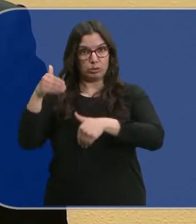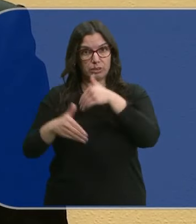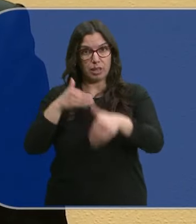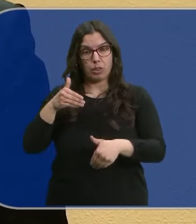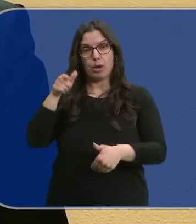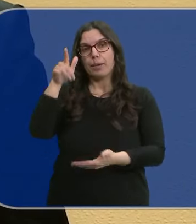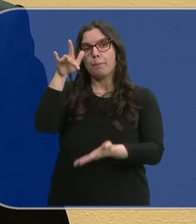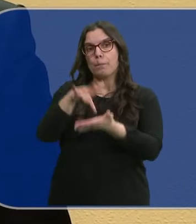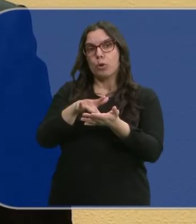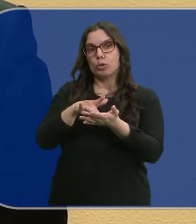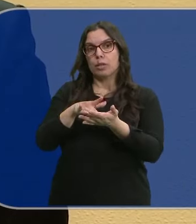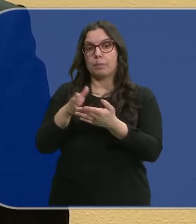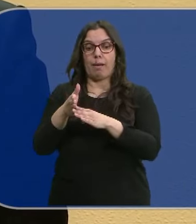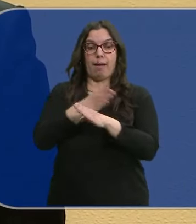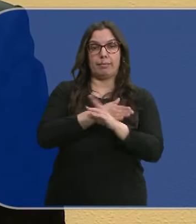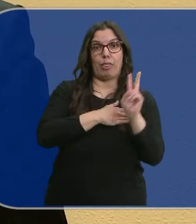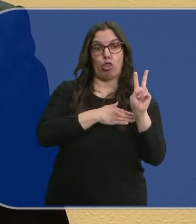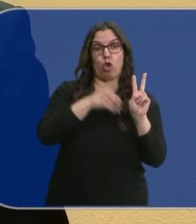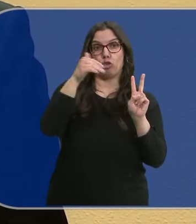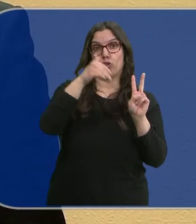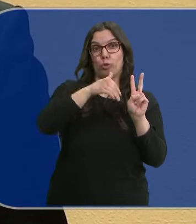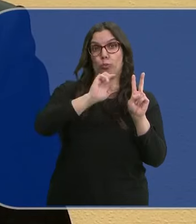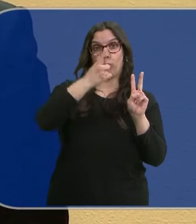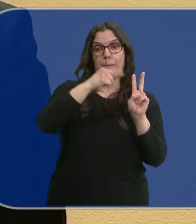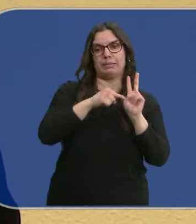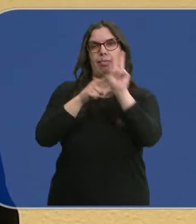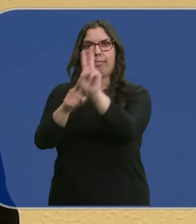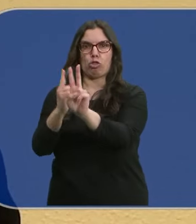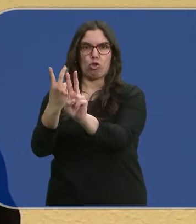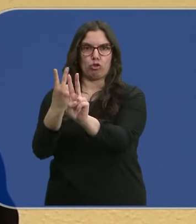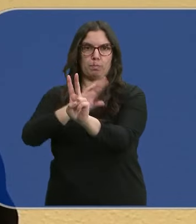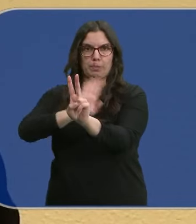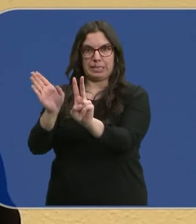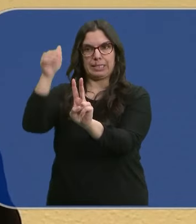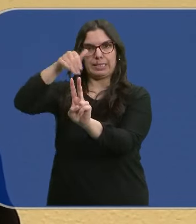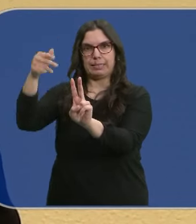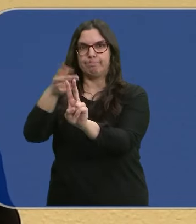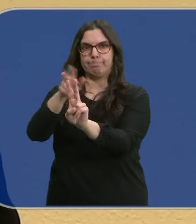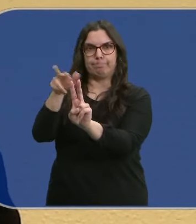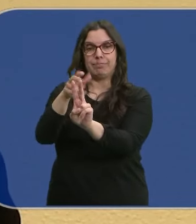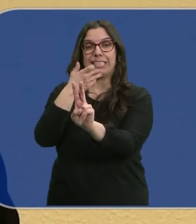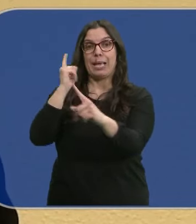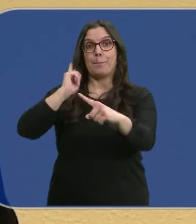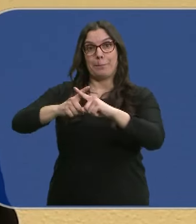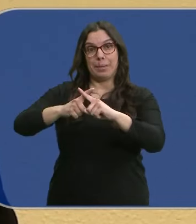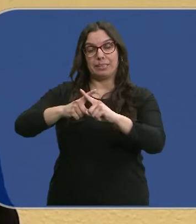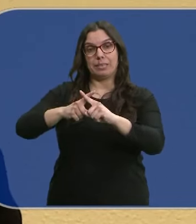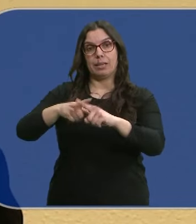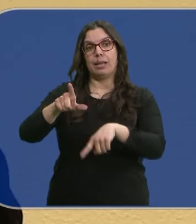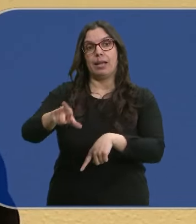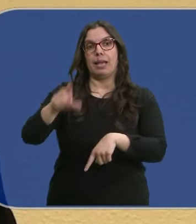se votan los dos candidatos que más votos han sacado. Si sucediera que hay un empate, se elige